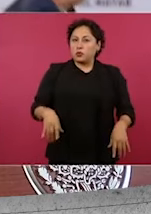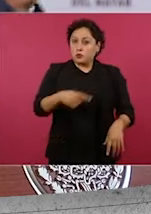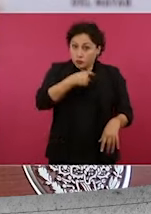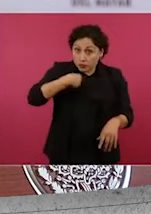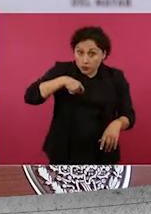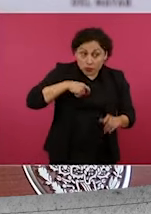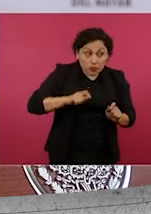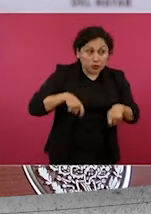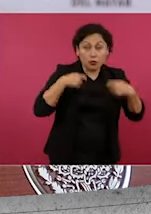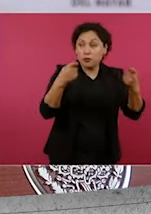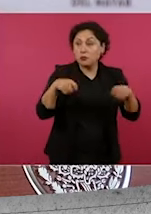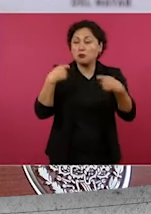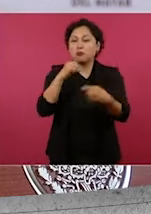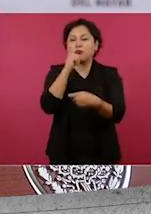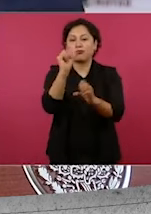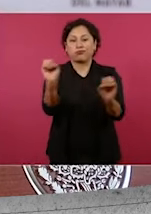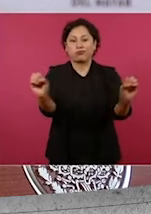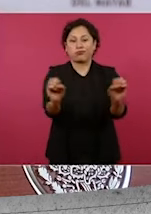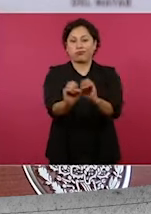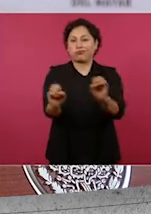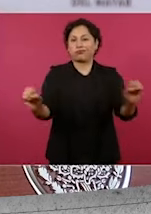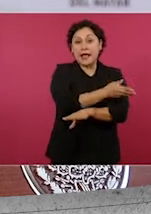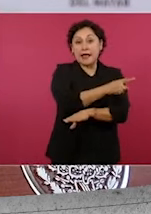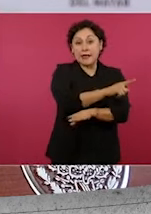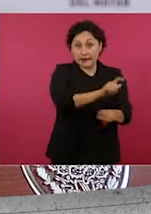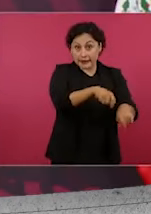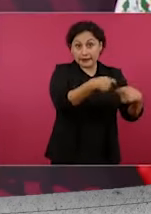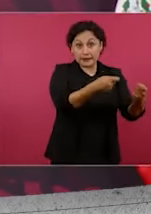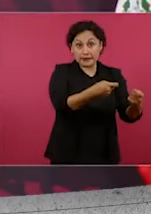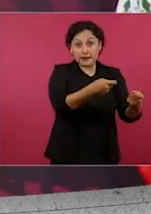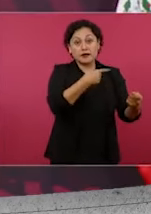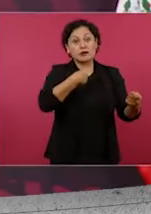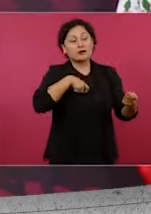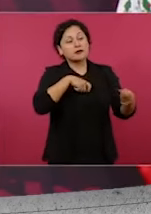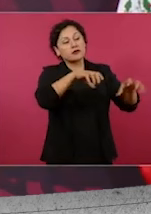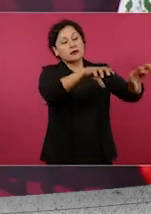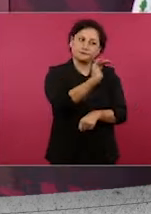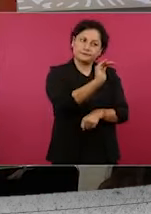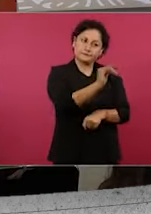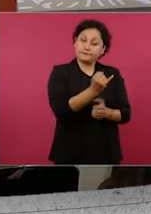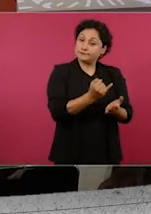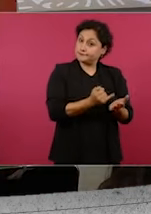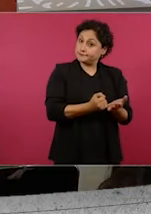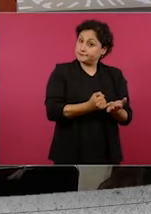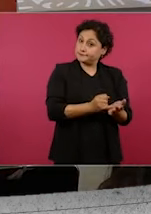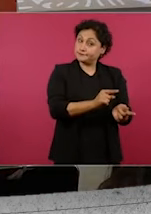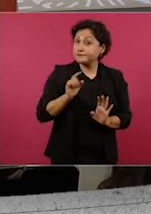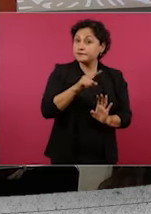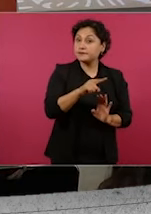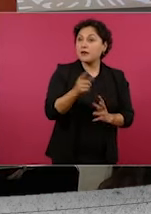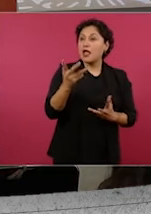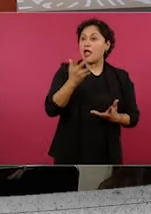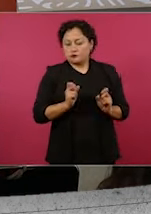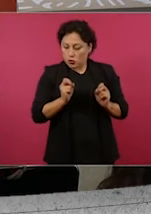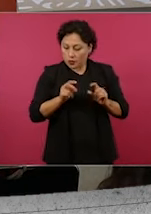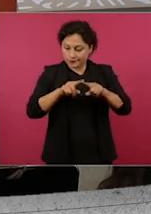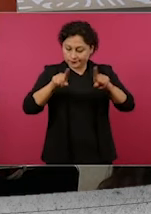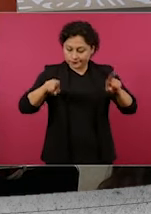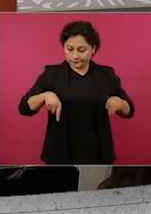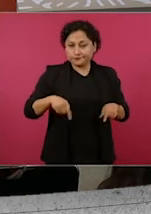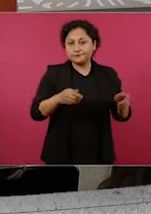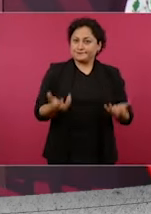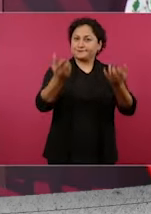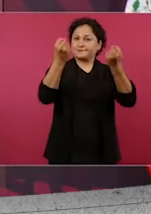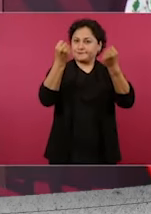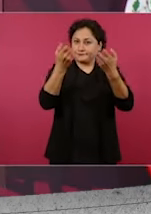por qué recuperamos concesiones? Porque de todo eso que entregaron, como ya tenían que pagar un impuesto, empezaron a devolver concesiones. Usted